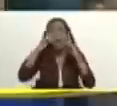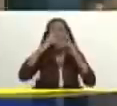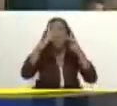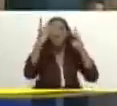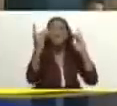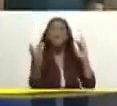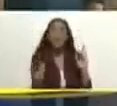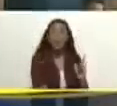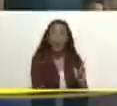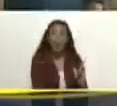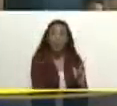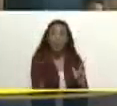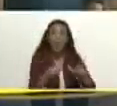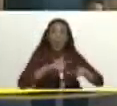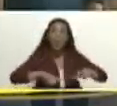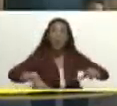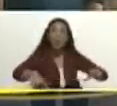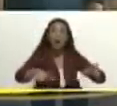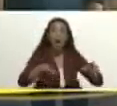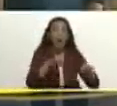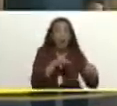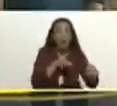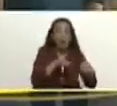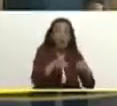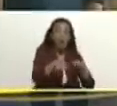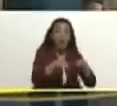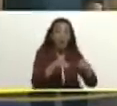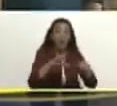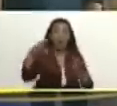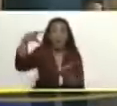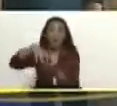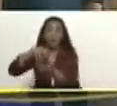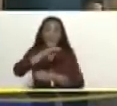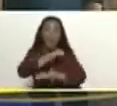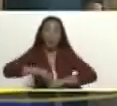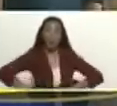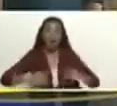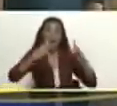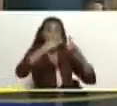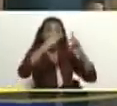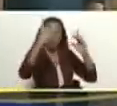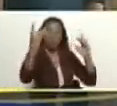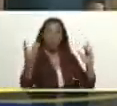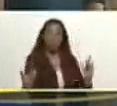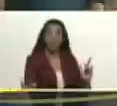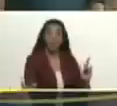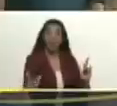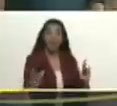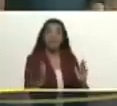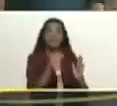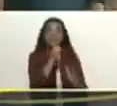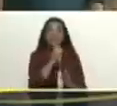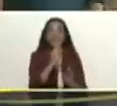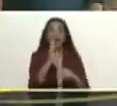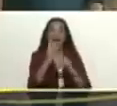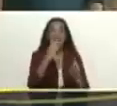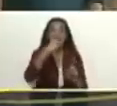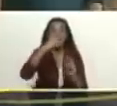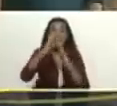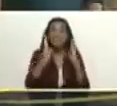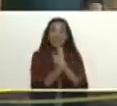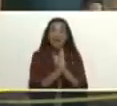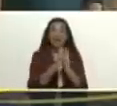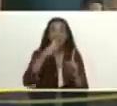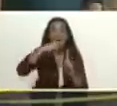en el lugar que une a Cogedes con el estado portuguesa denominado Santa Cruz eso es el